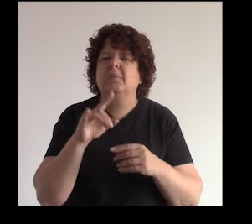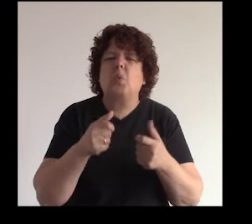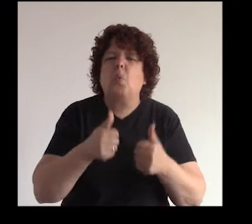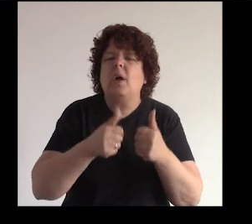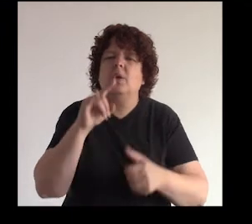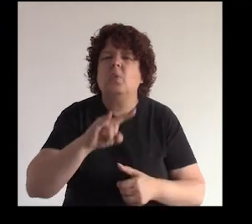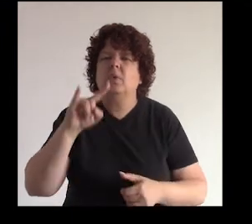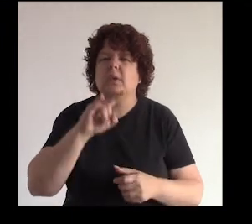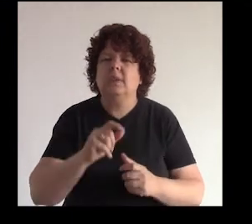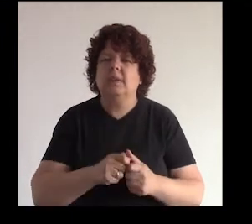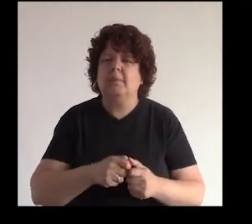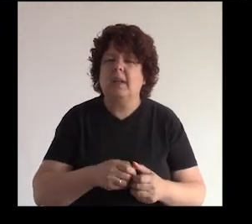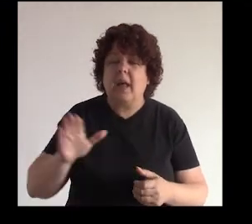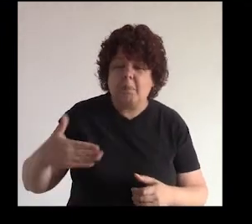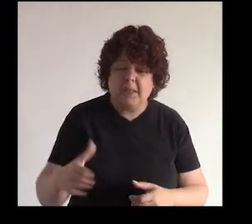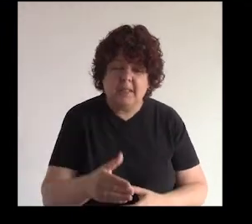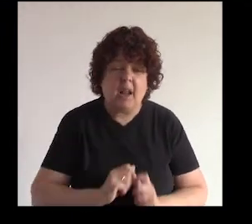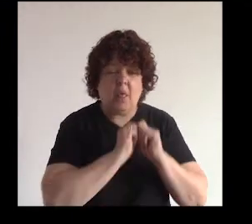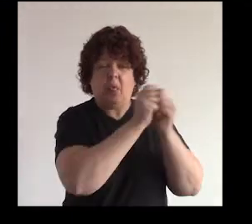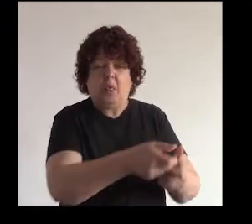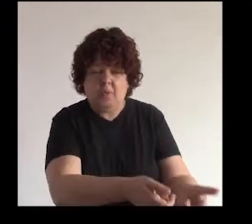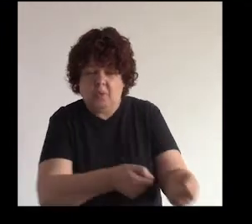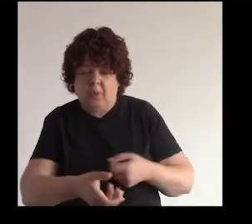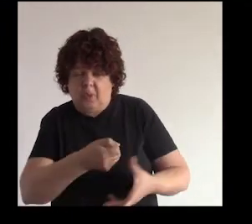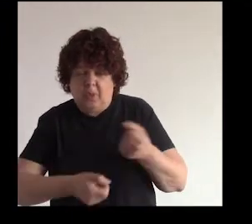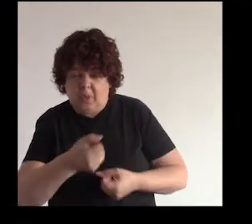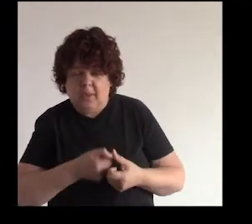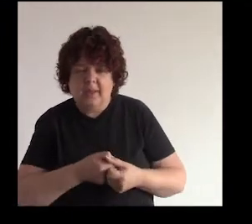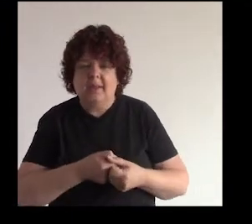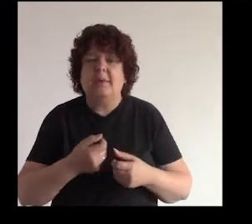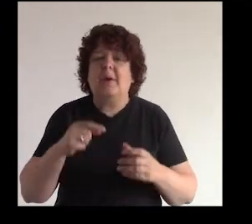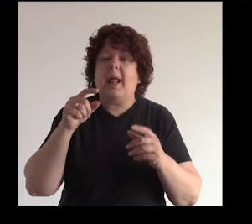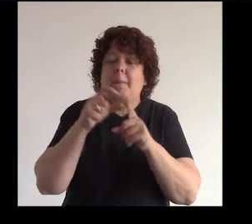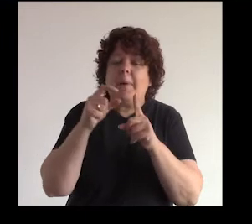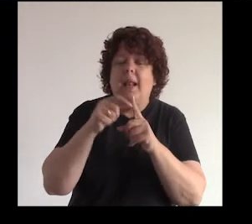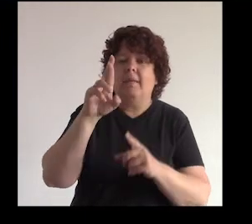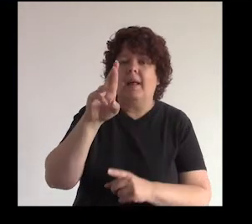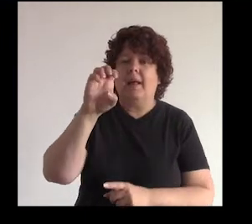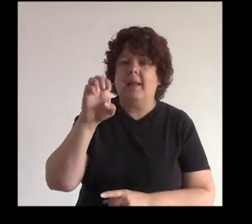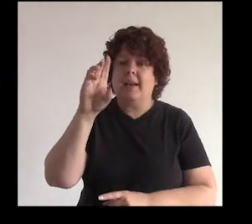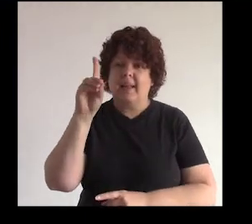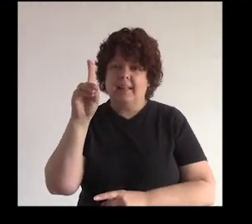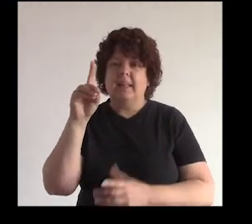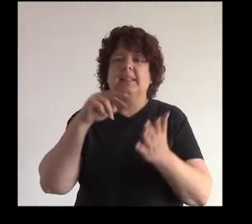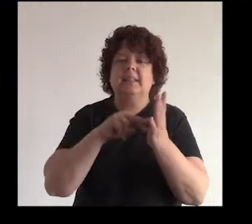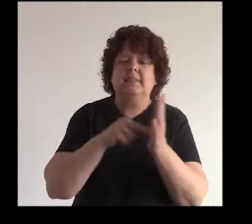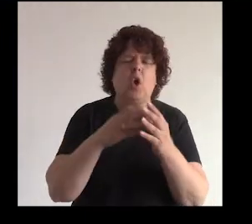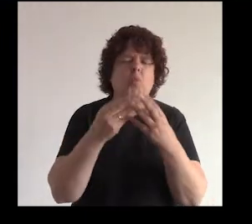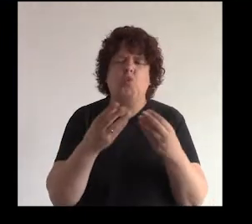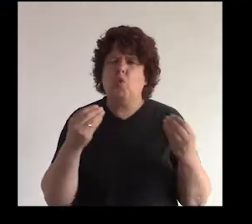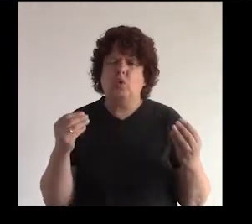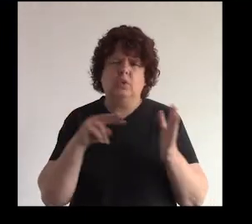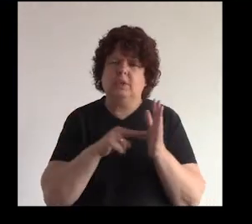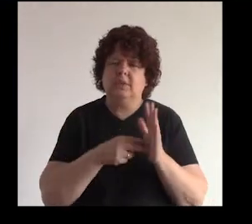sirven para pescar, sirven para cazar en verdad la palabra red tiene muchos significados, ¿no? así que